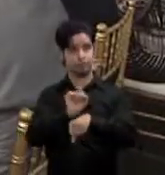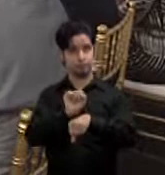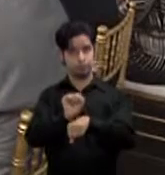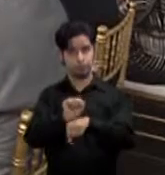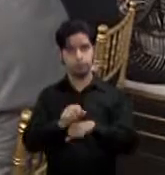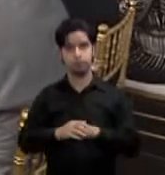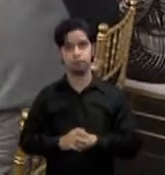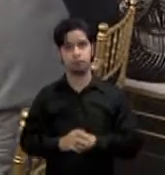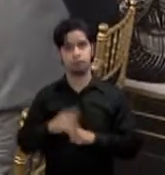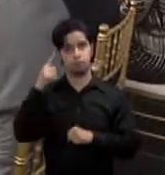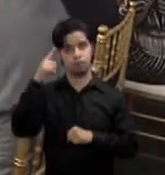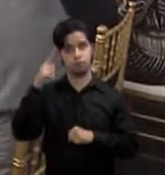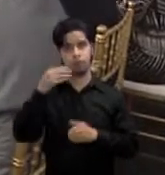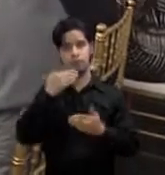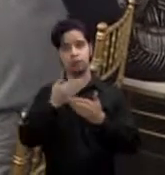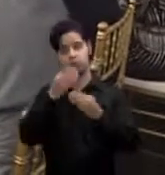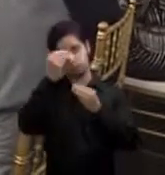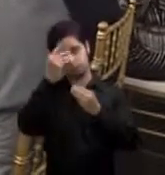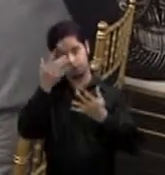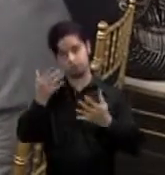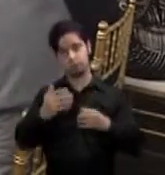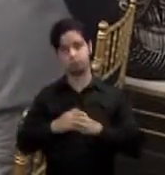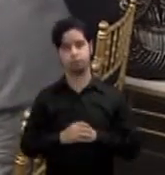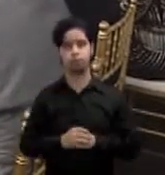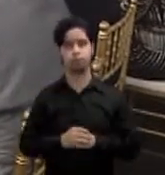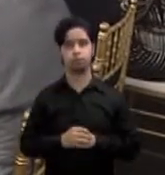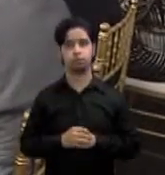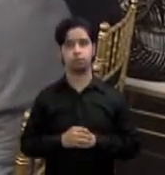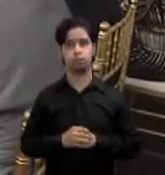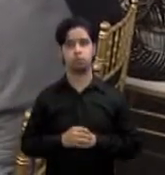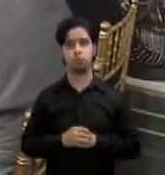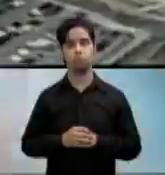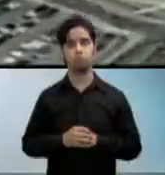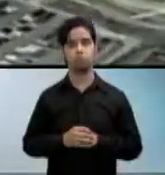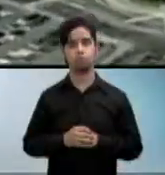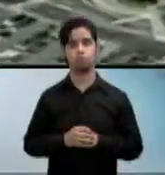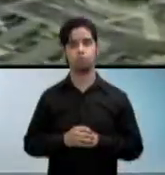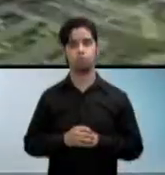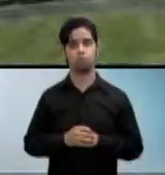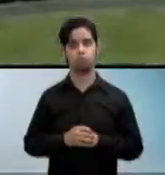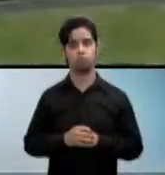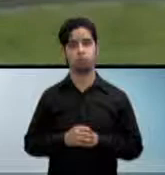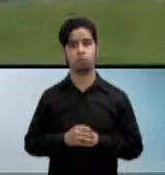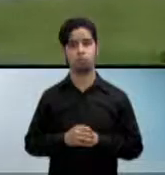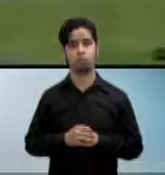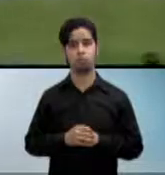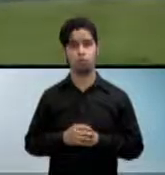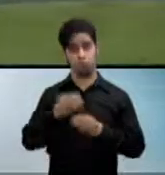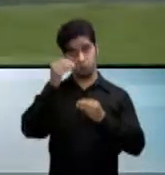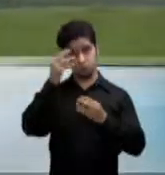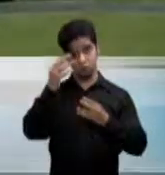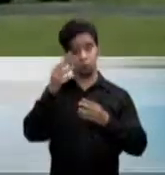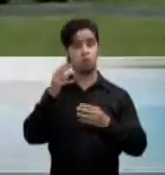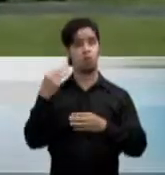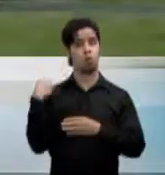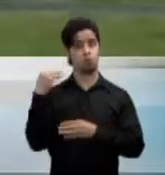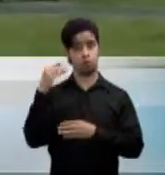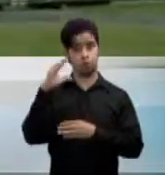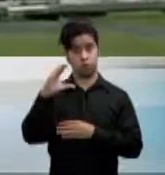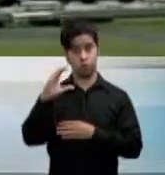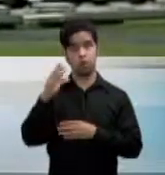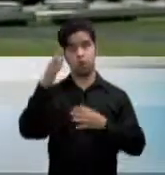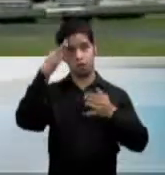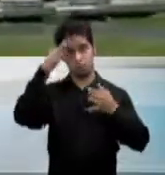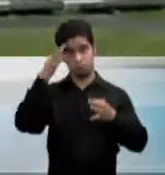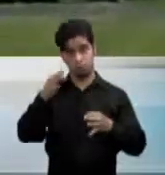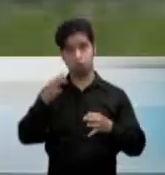les informaron francisco reyes en la cámara y félix alemán pasando a notas del mundo en washington el pentágono confirmó el envío de